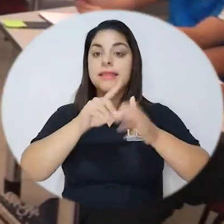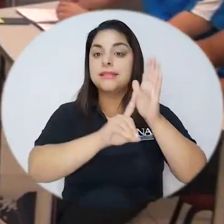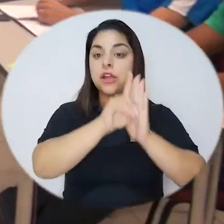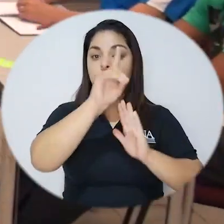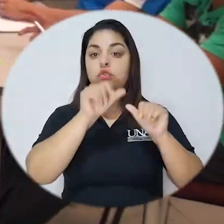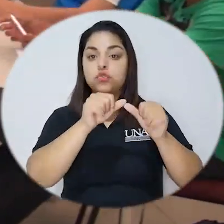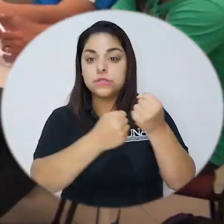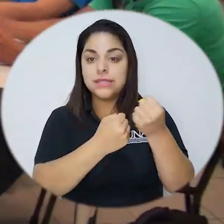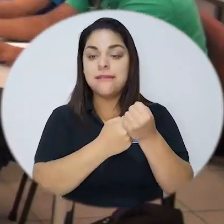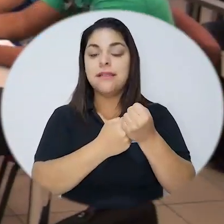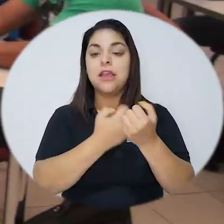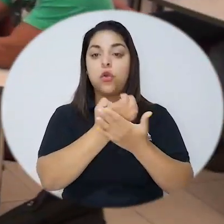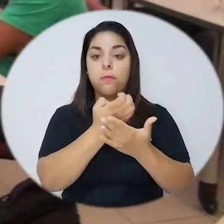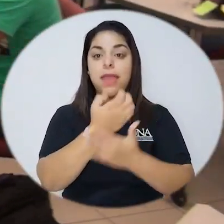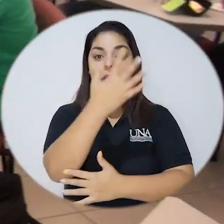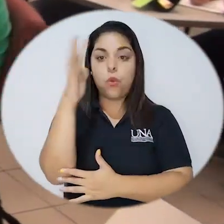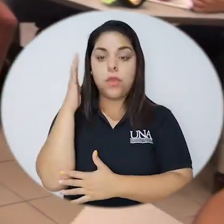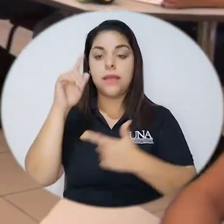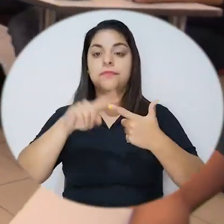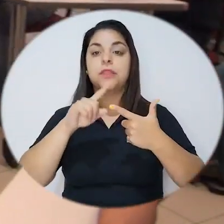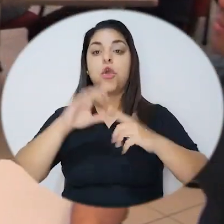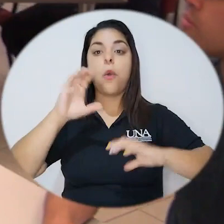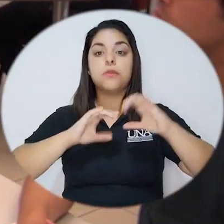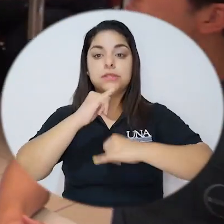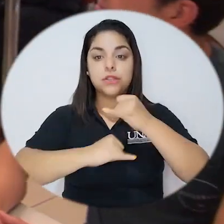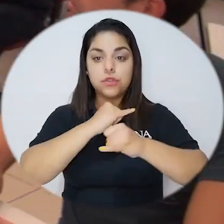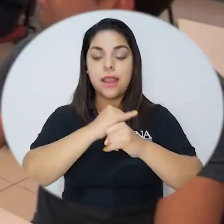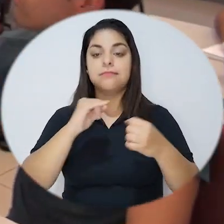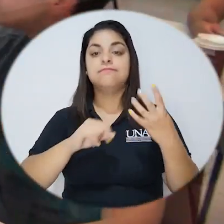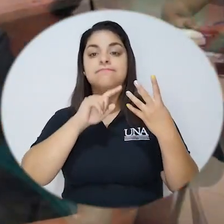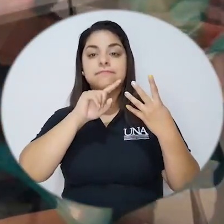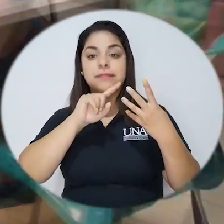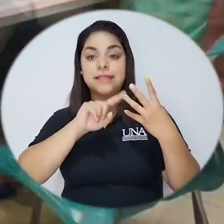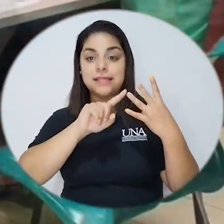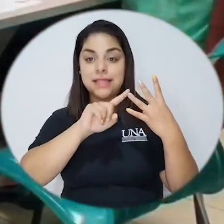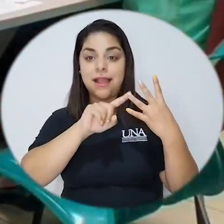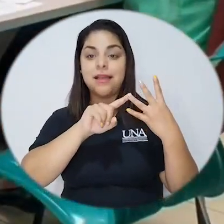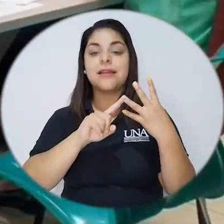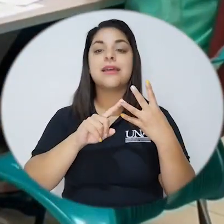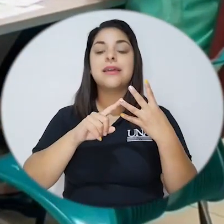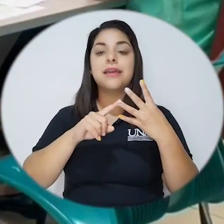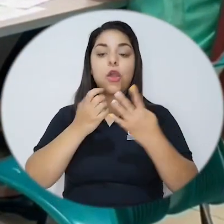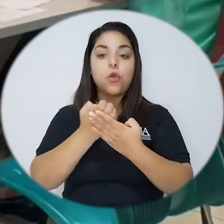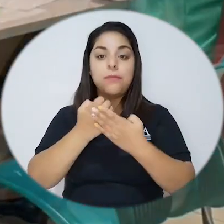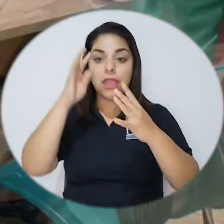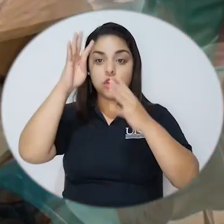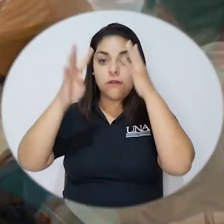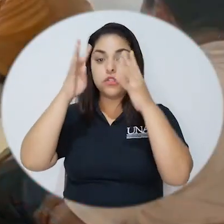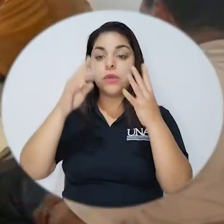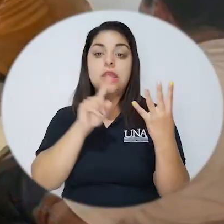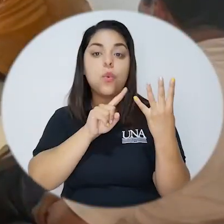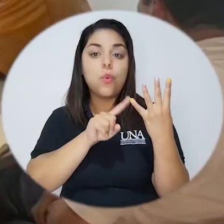desarrollo sostenible y economía ecológica, otra especialidad en comercio internacional, una tercera especialidad que tiene que ver con la economía de la innovación